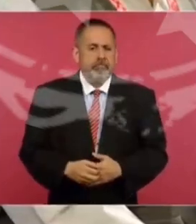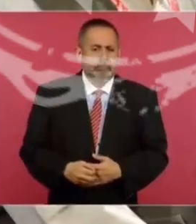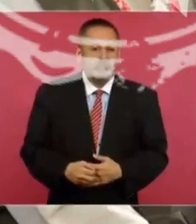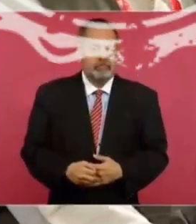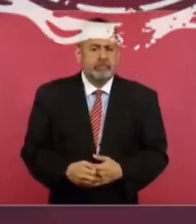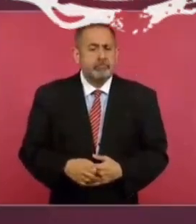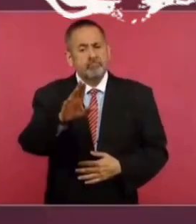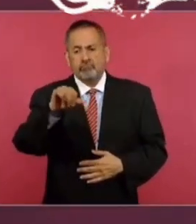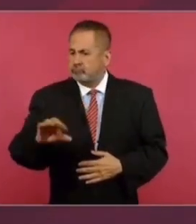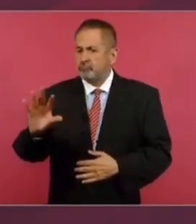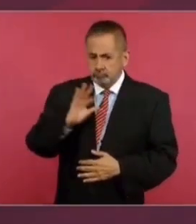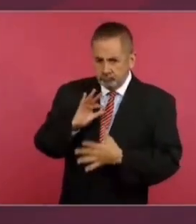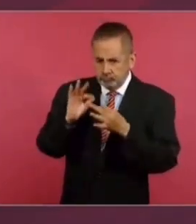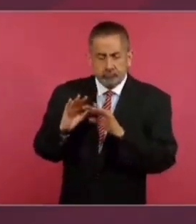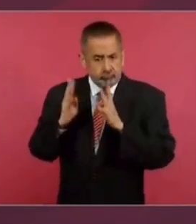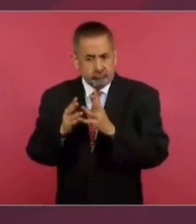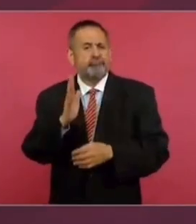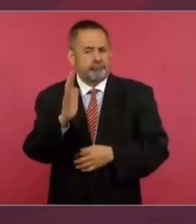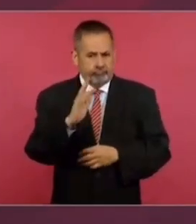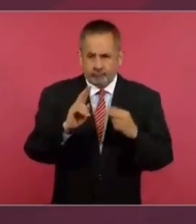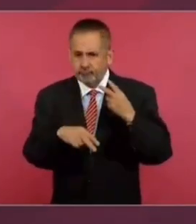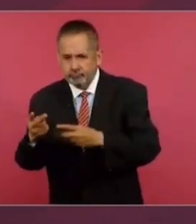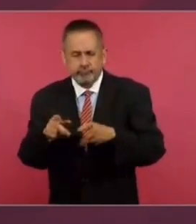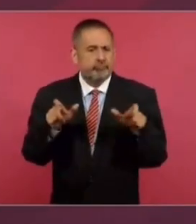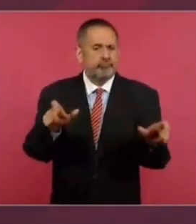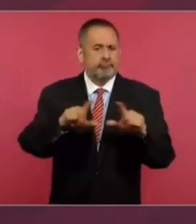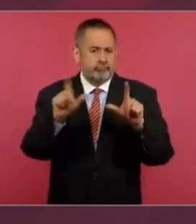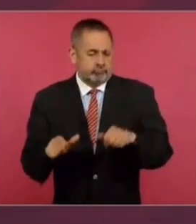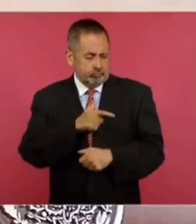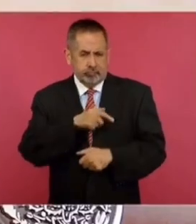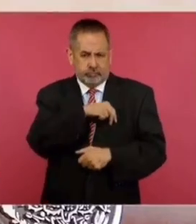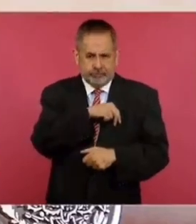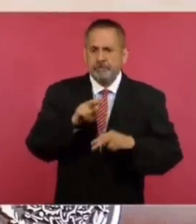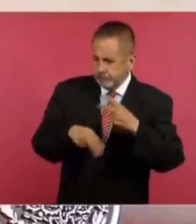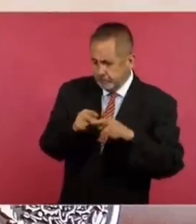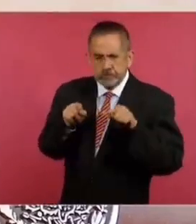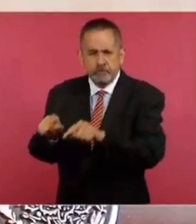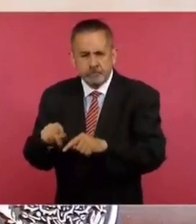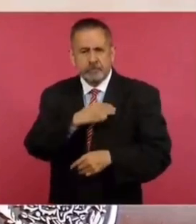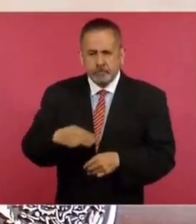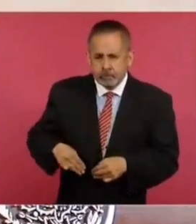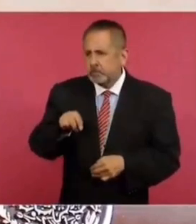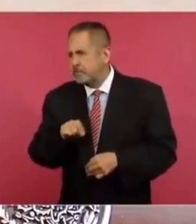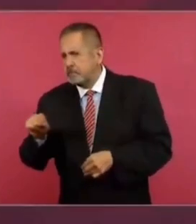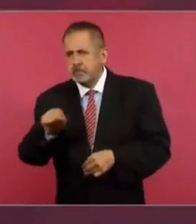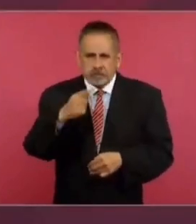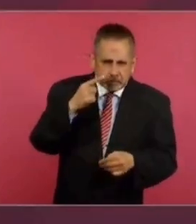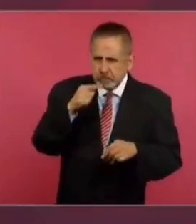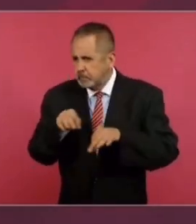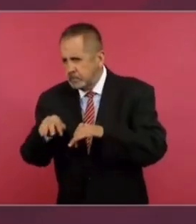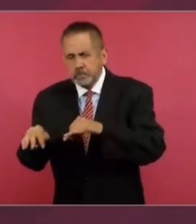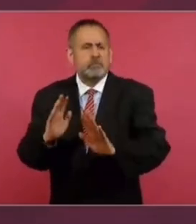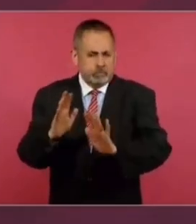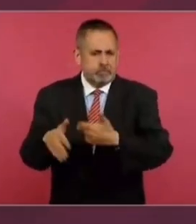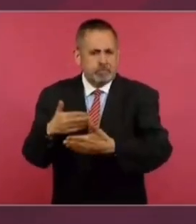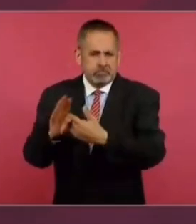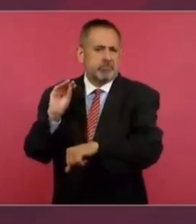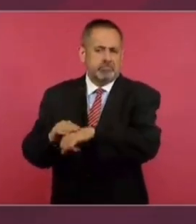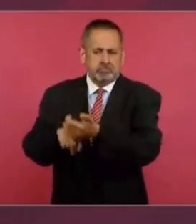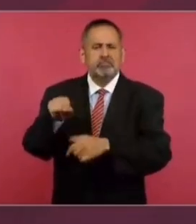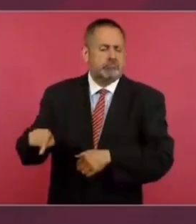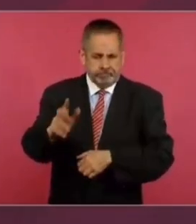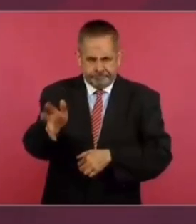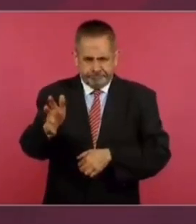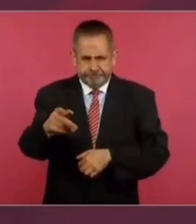Hoy nos reportaron que ya están allá elementos de la Guardia Nacional, que han estado visitando los municipios, que ya están trabajando en